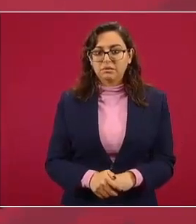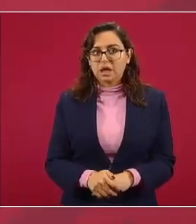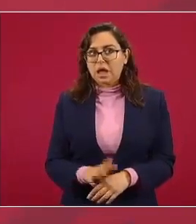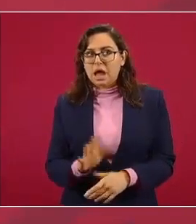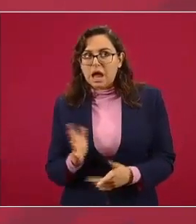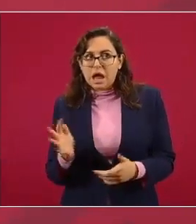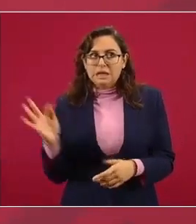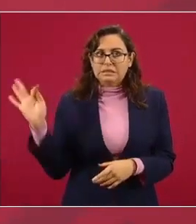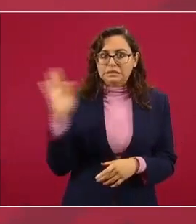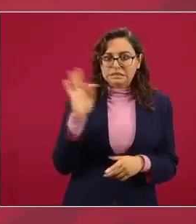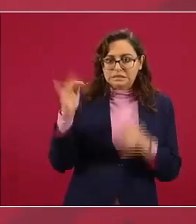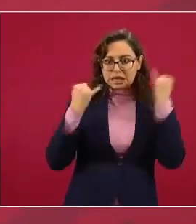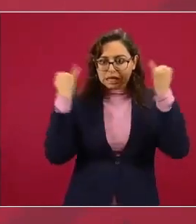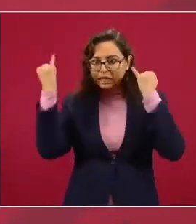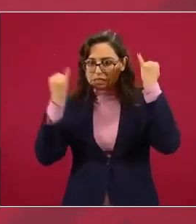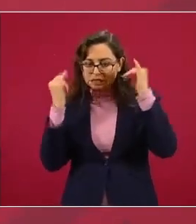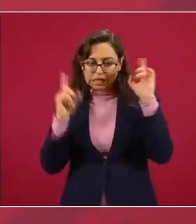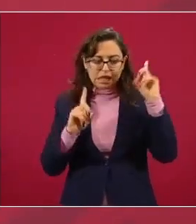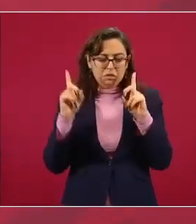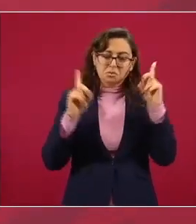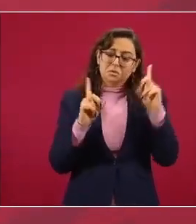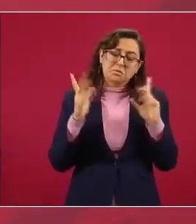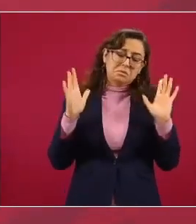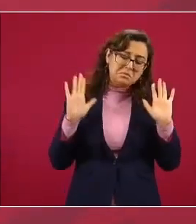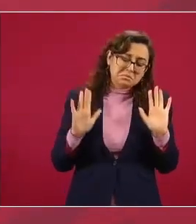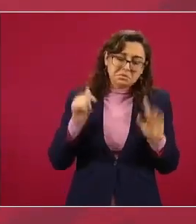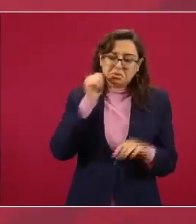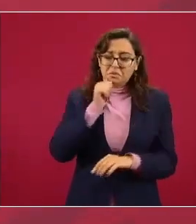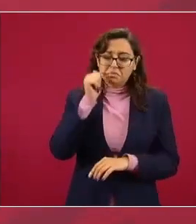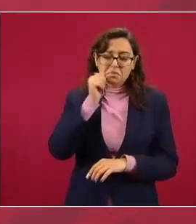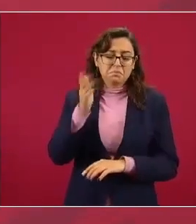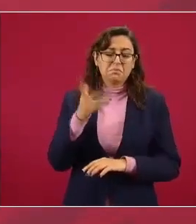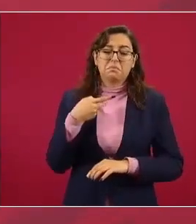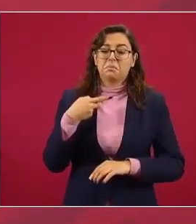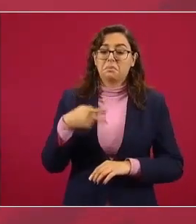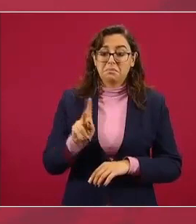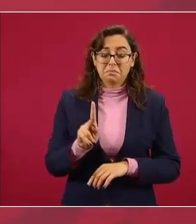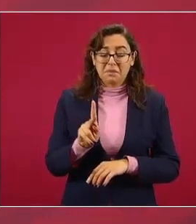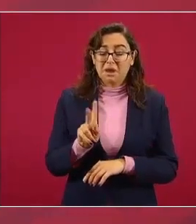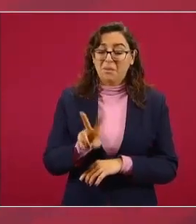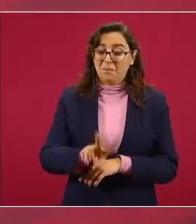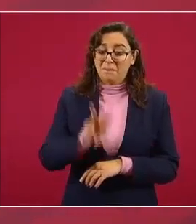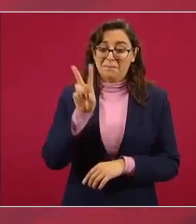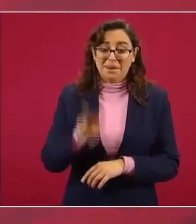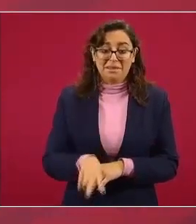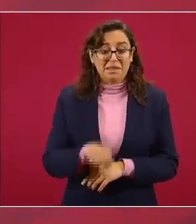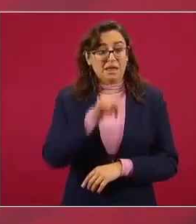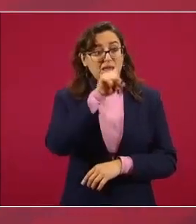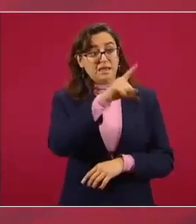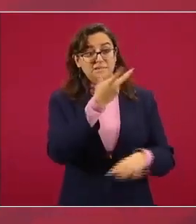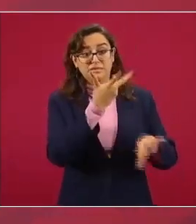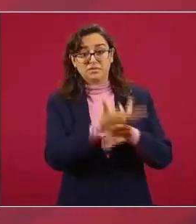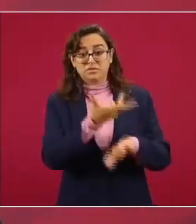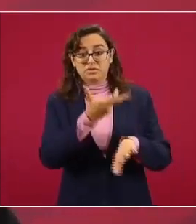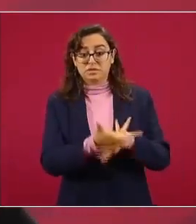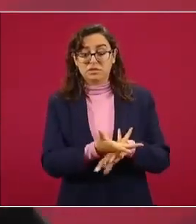a cambio de qué o por qué la conversación con el fiscal general de los Estados Unidos